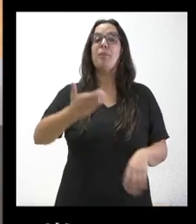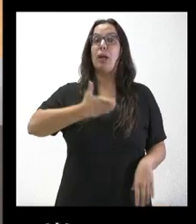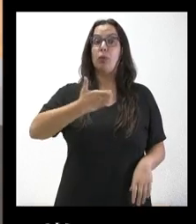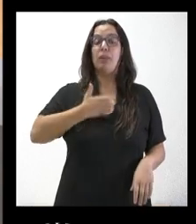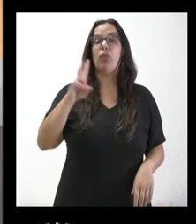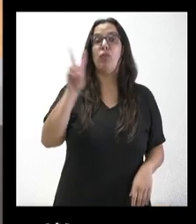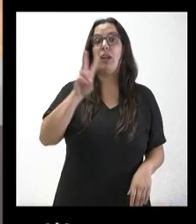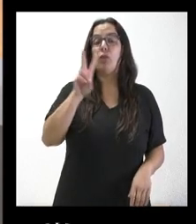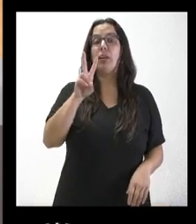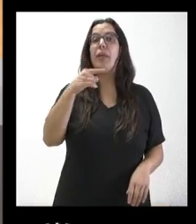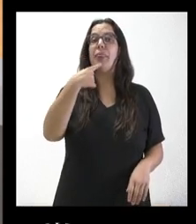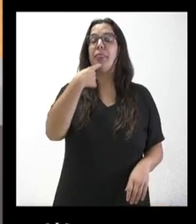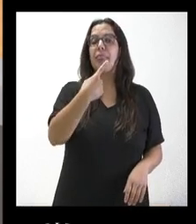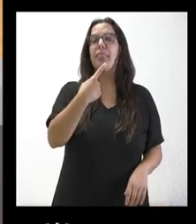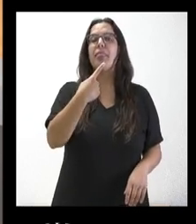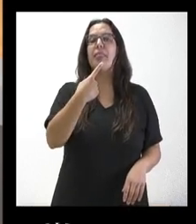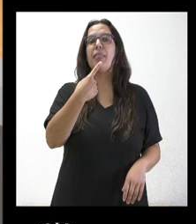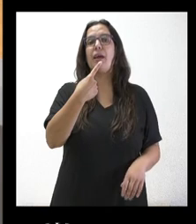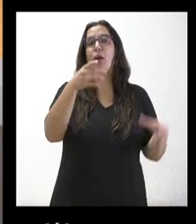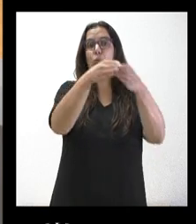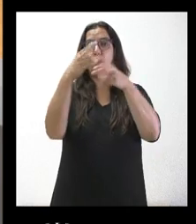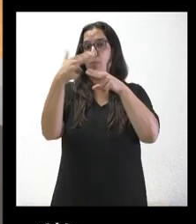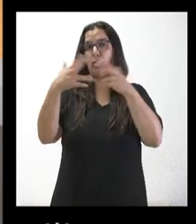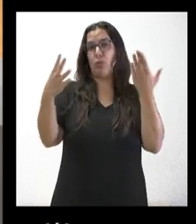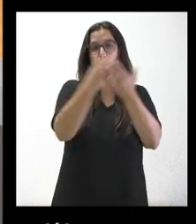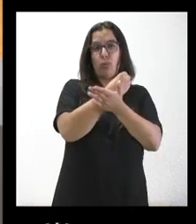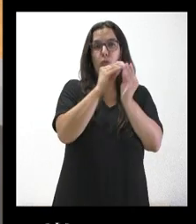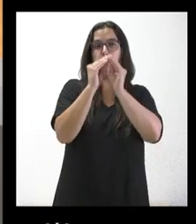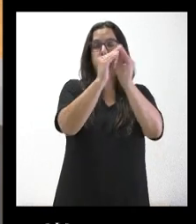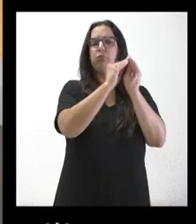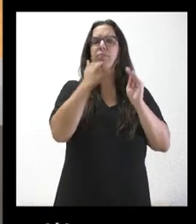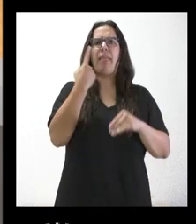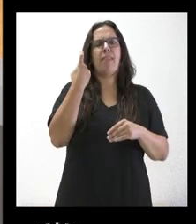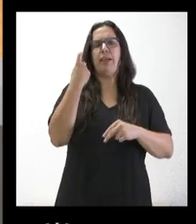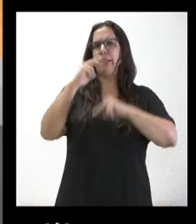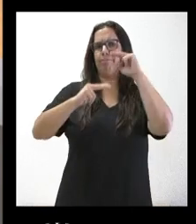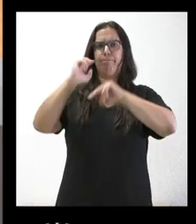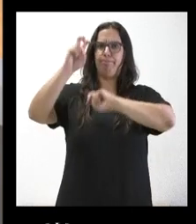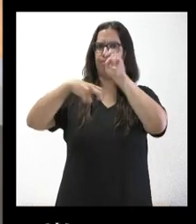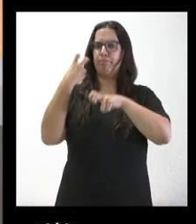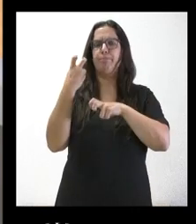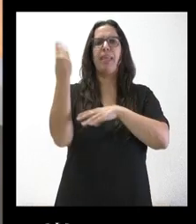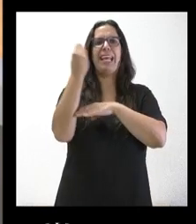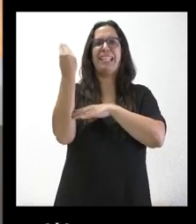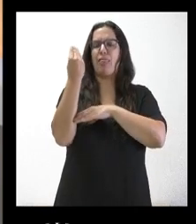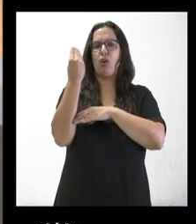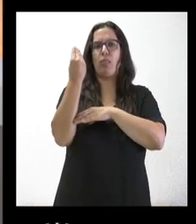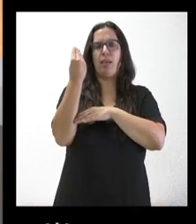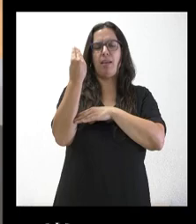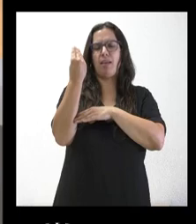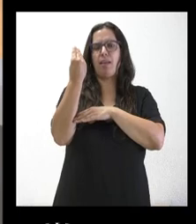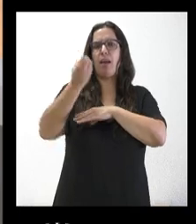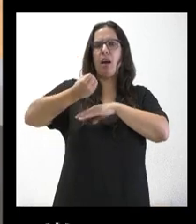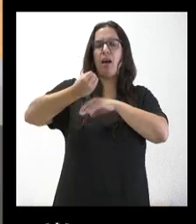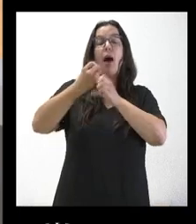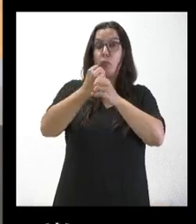manifestado, a través de todos los grupos políticos, la necesidad de realizar actuaciones en esta estación de autobuses. ¿Cómo se